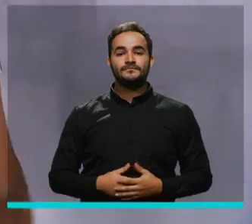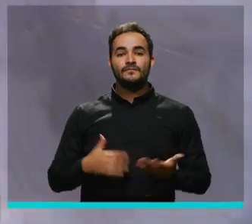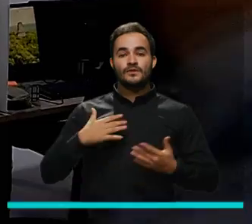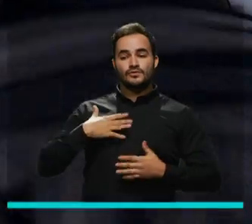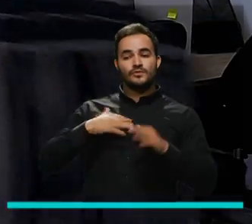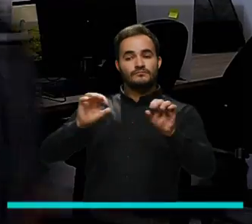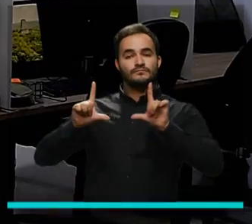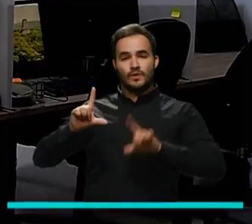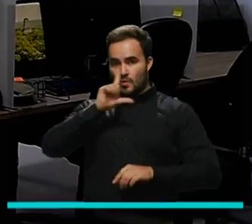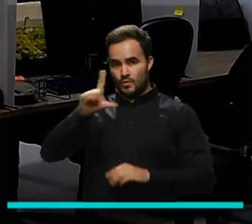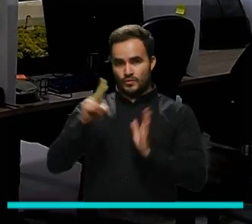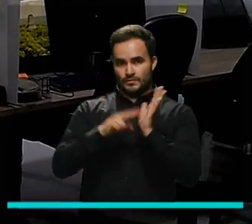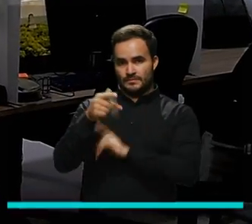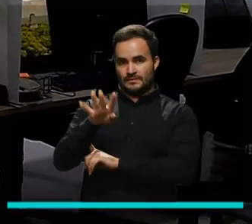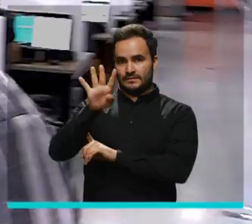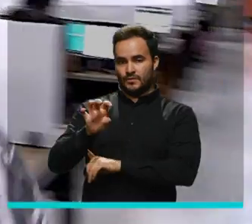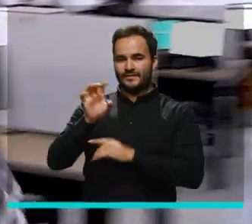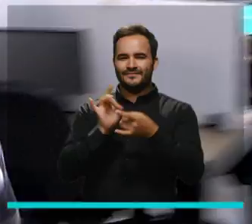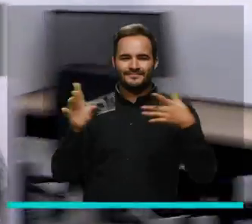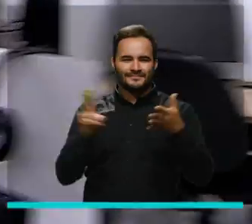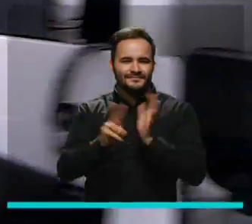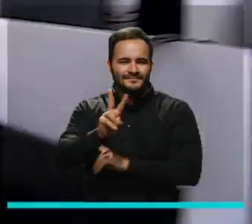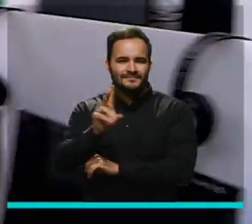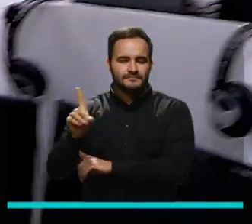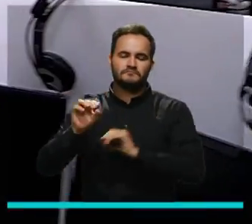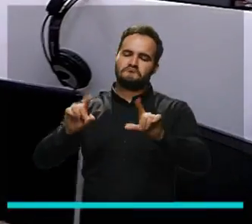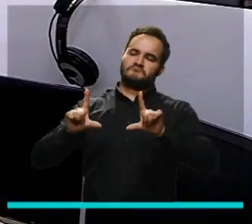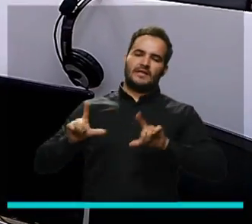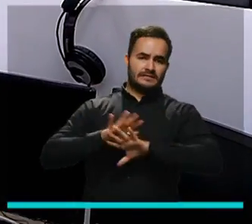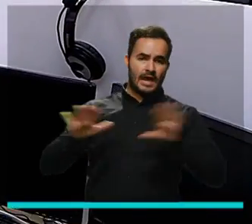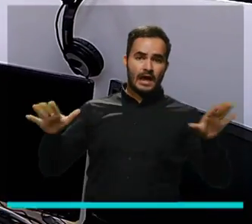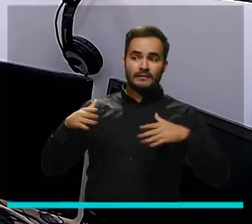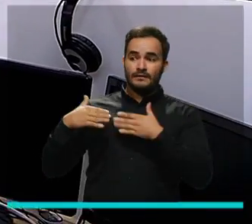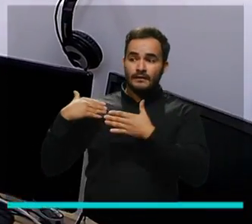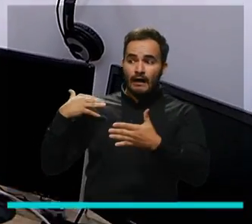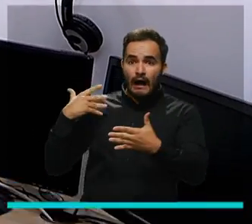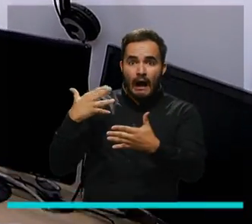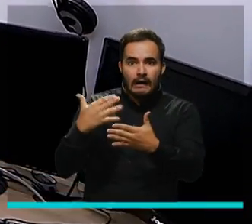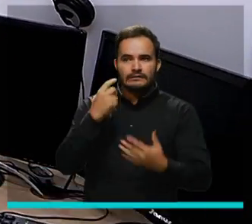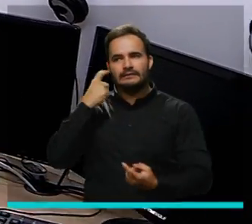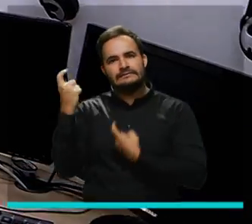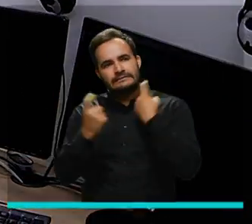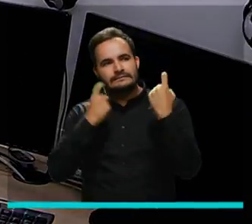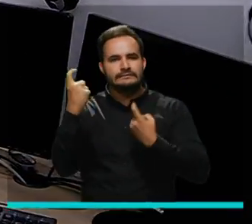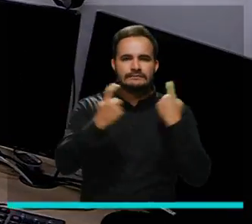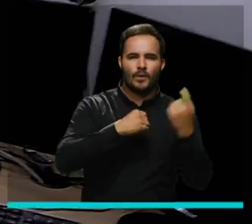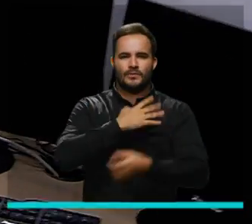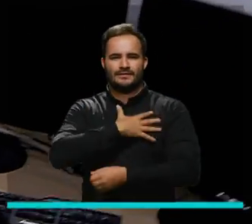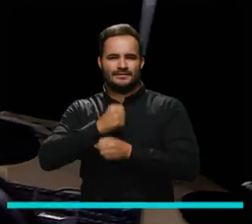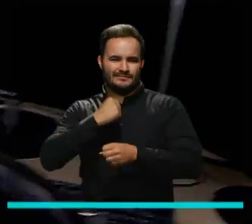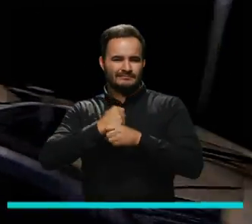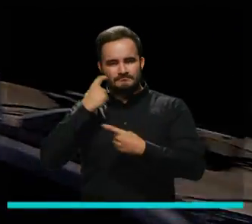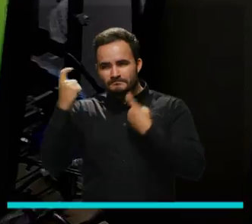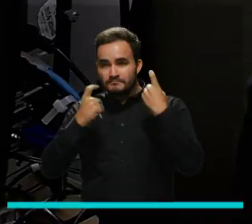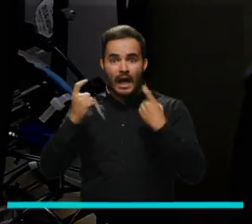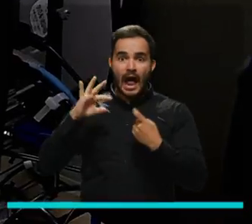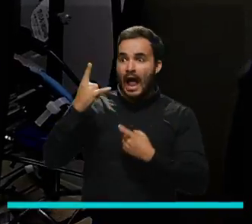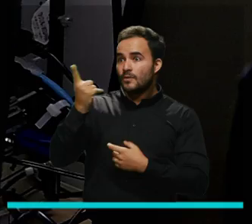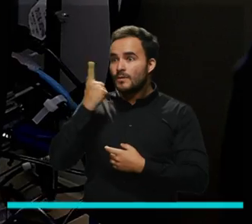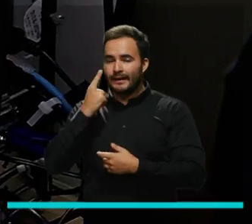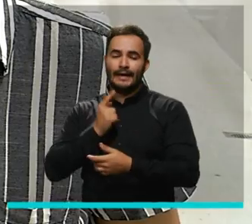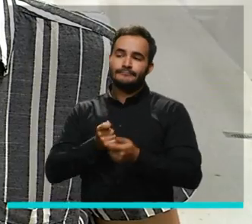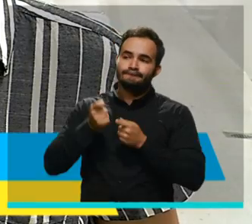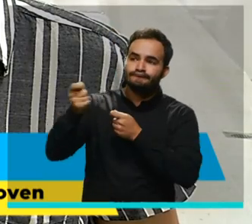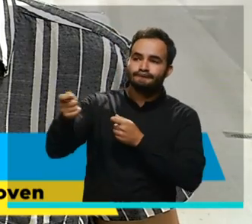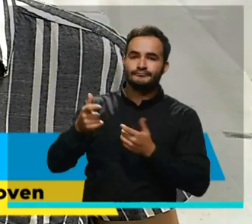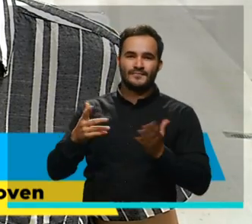Yo me gradué en julio 19 del 2021 y desde entonces he estado en busca de empleo todos los días aplicando por todos los medios